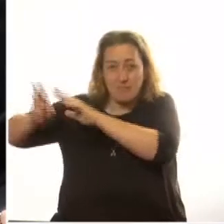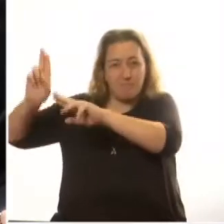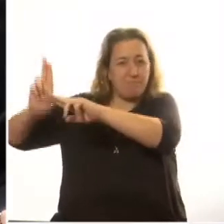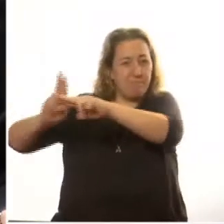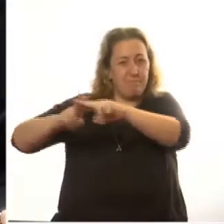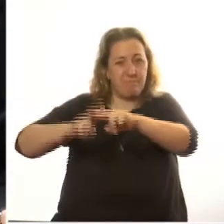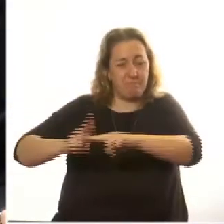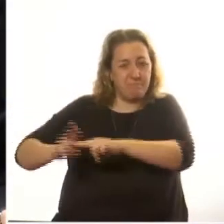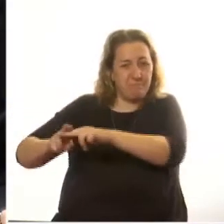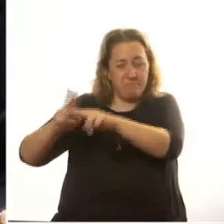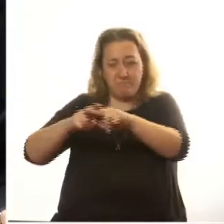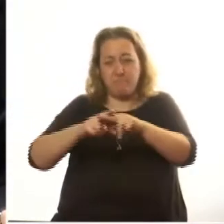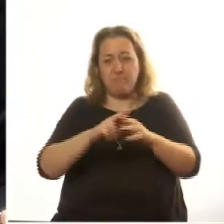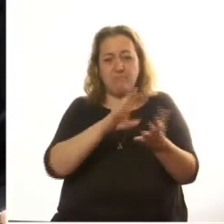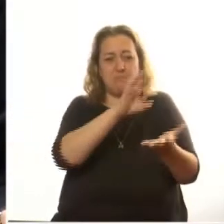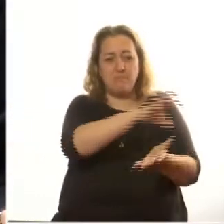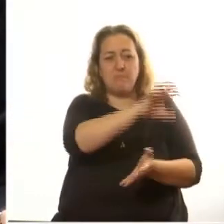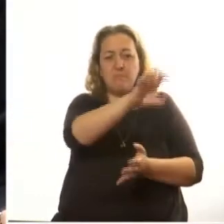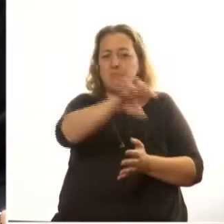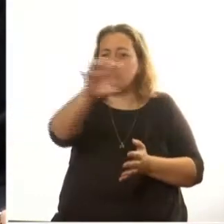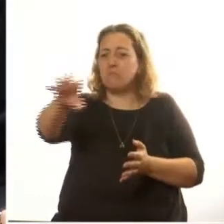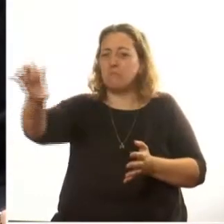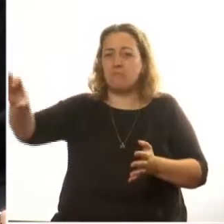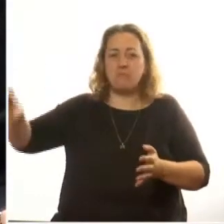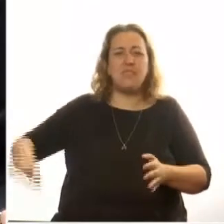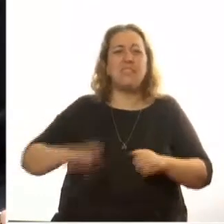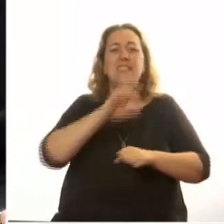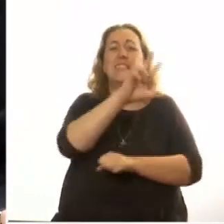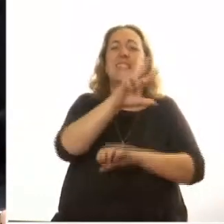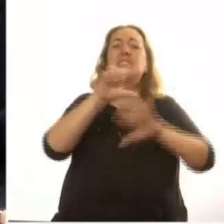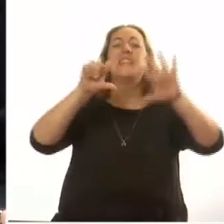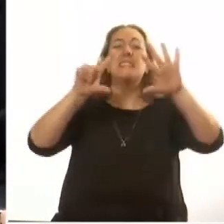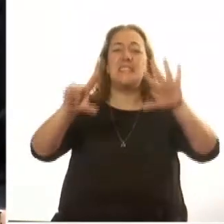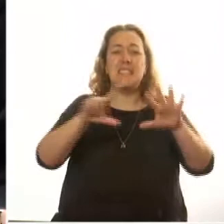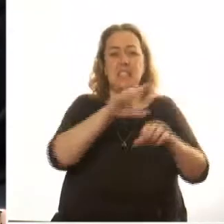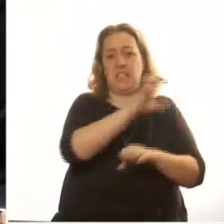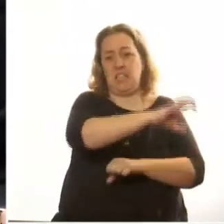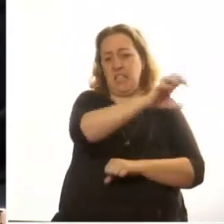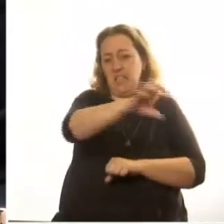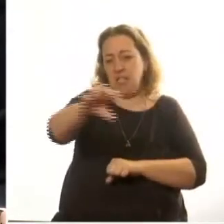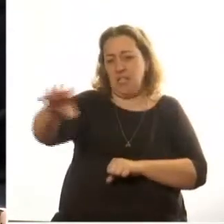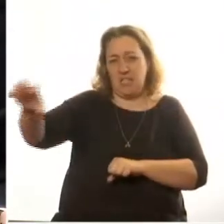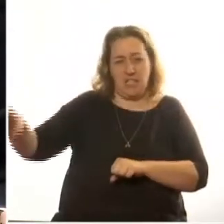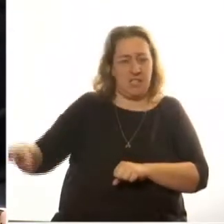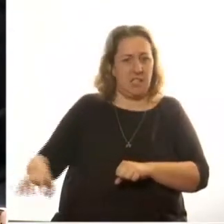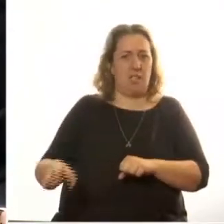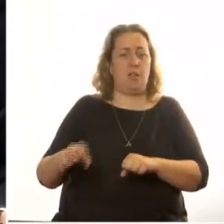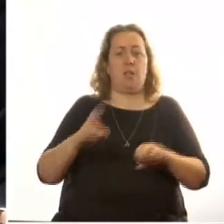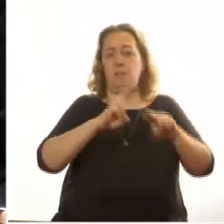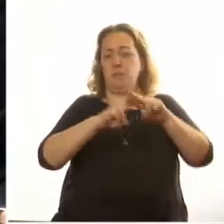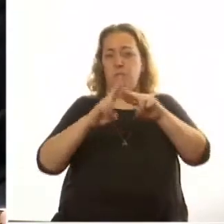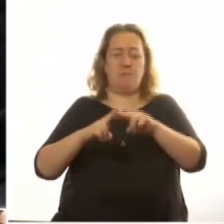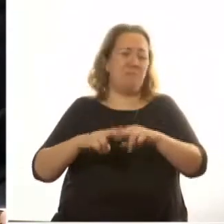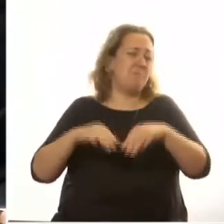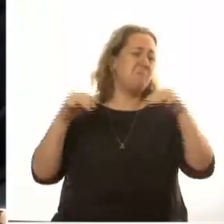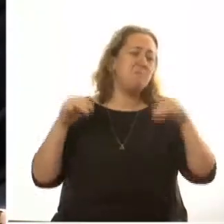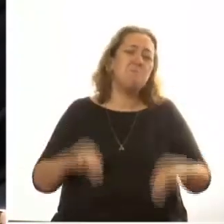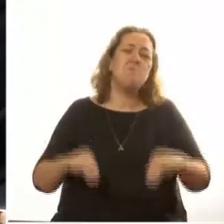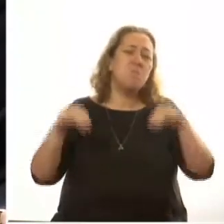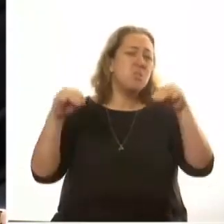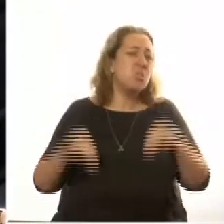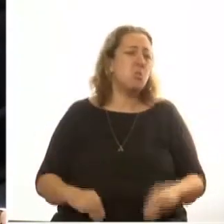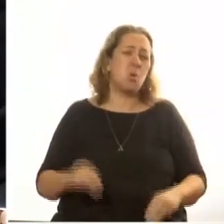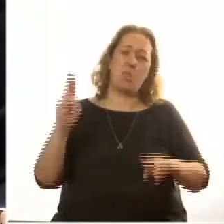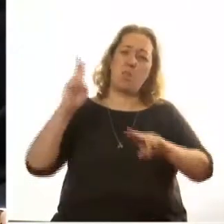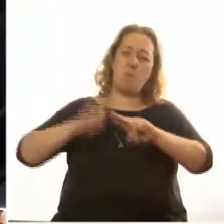Rayó Rosenberg Bergen-Belsen Buchwald Treblinka millones de muertos los trenes de la muerte